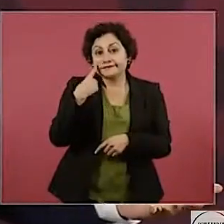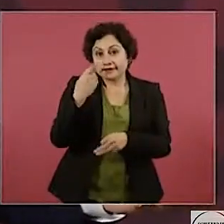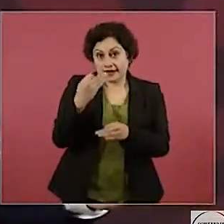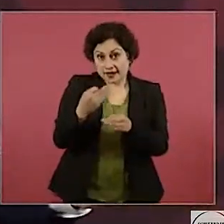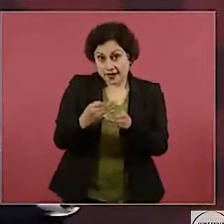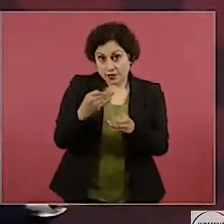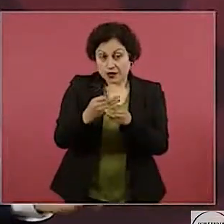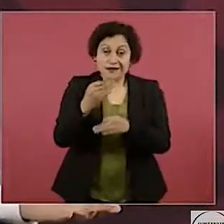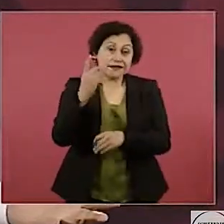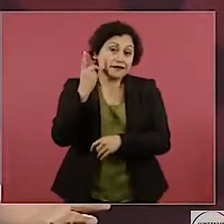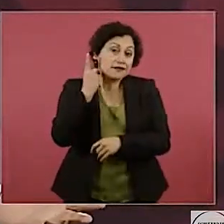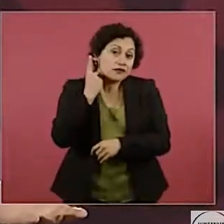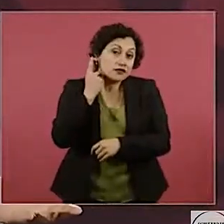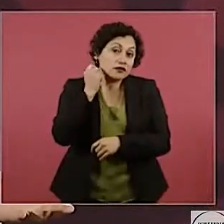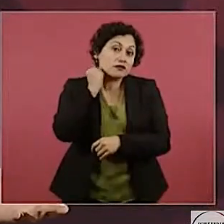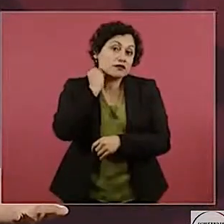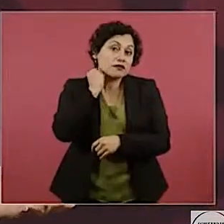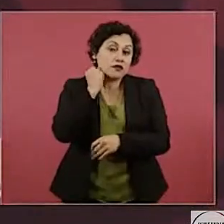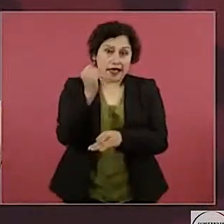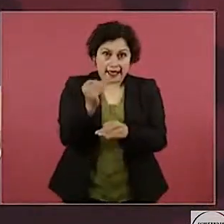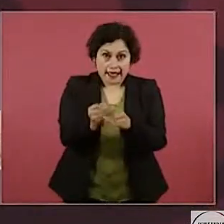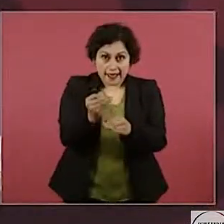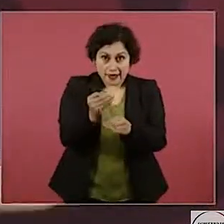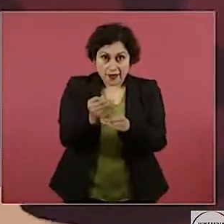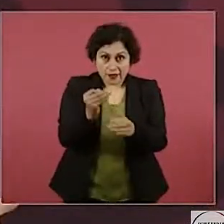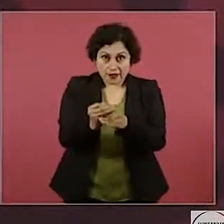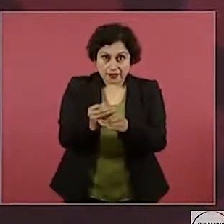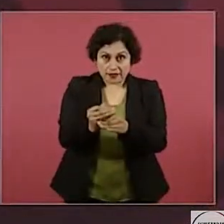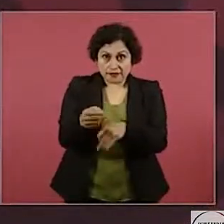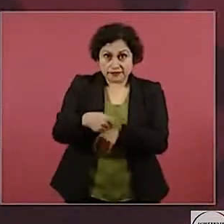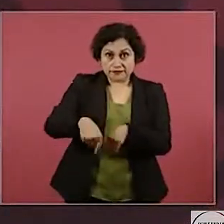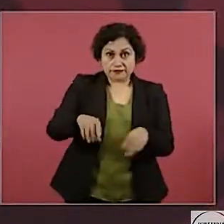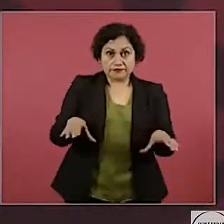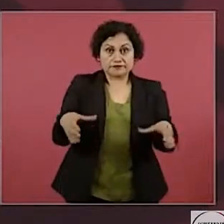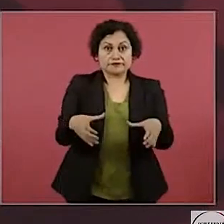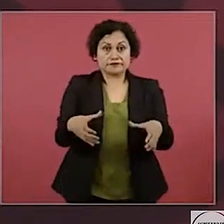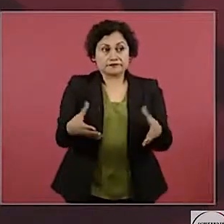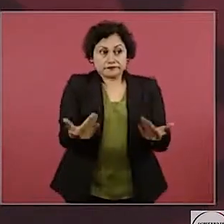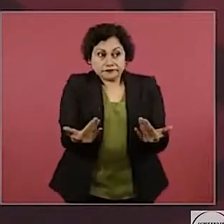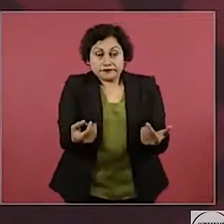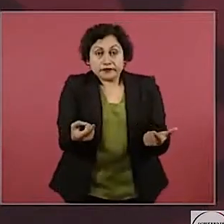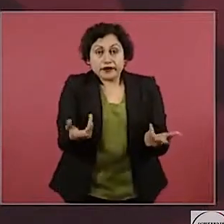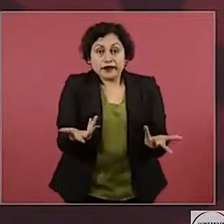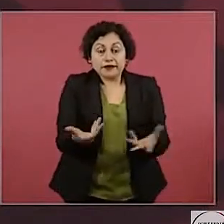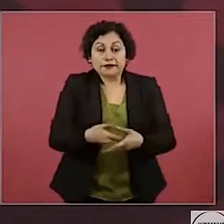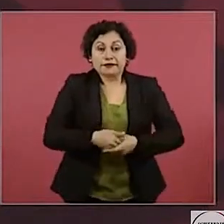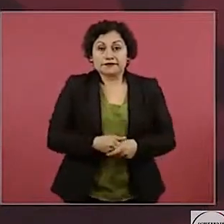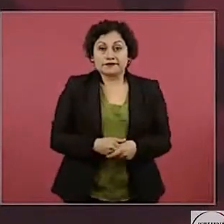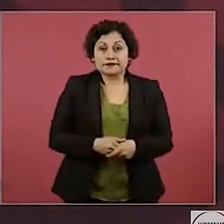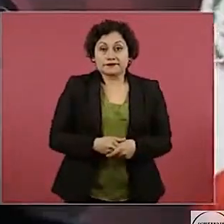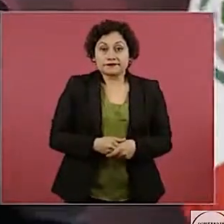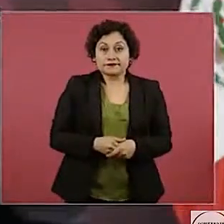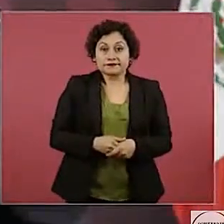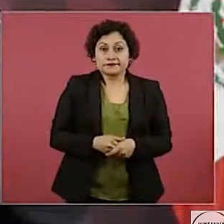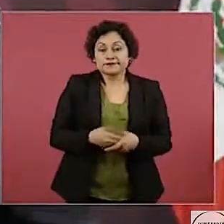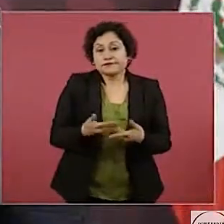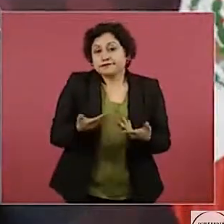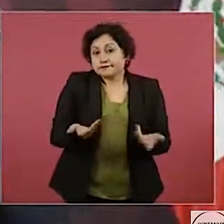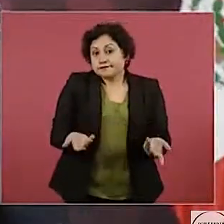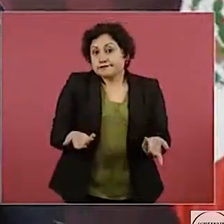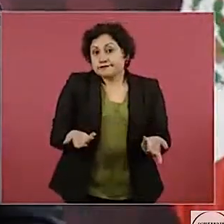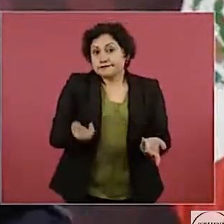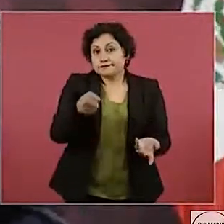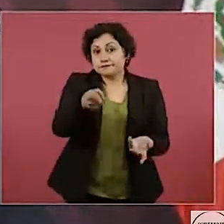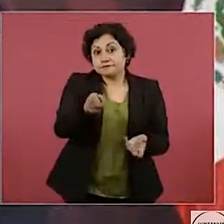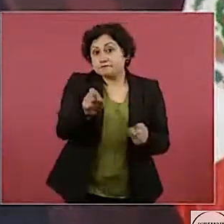¿qué van a hacer? Pues lo que han hecho durante